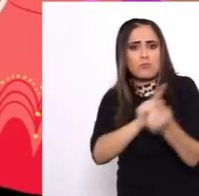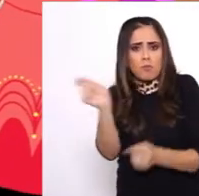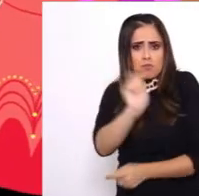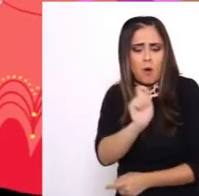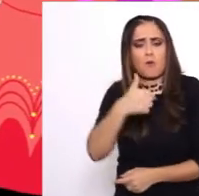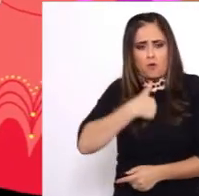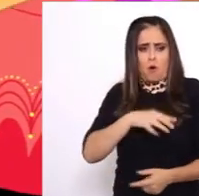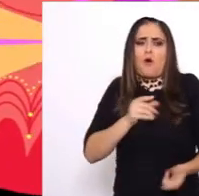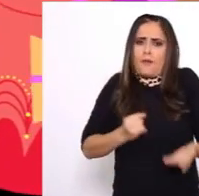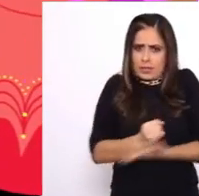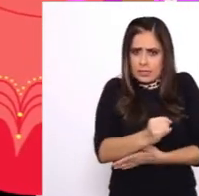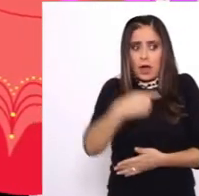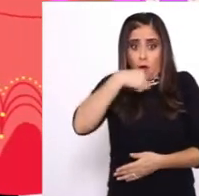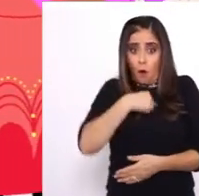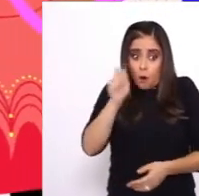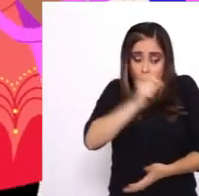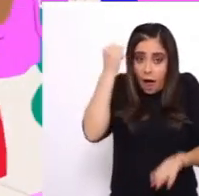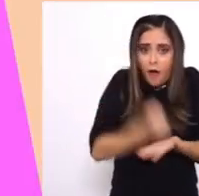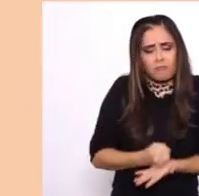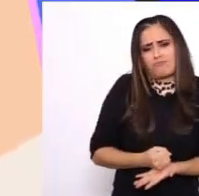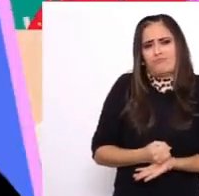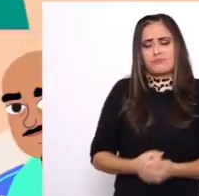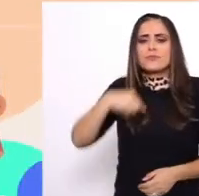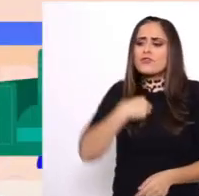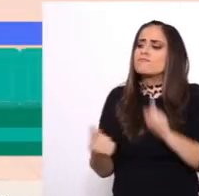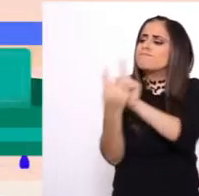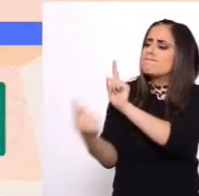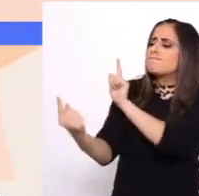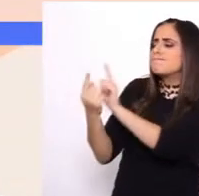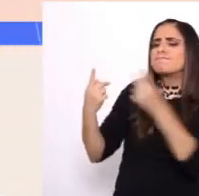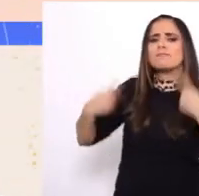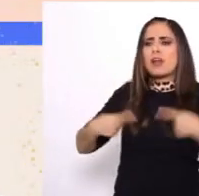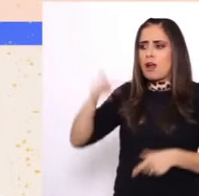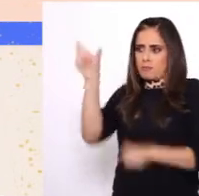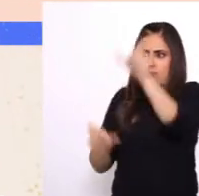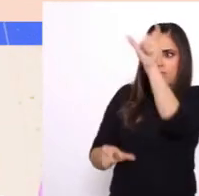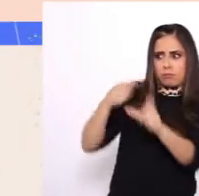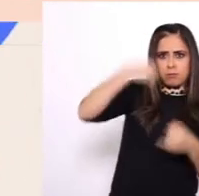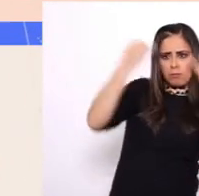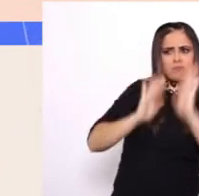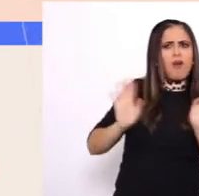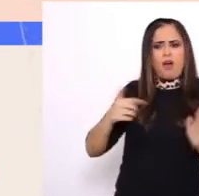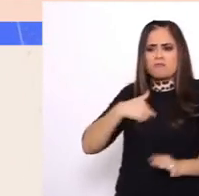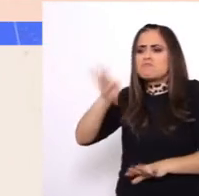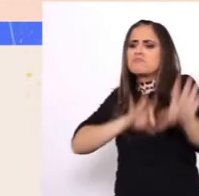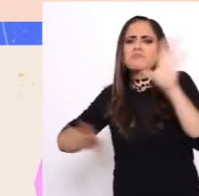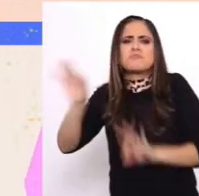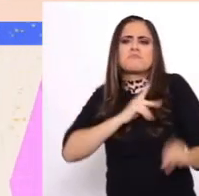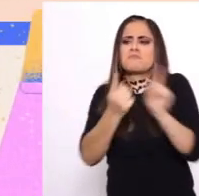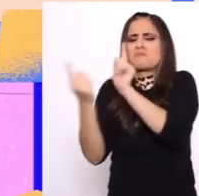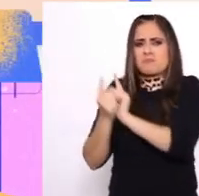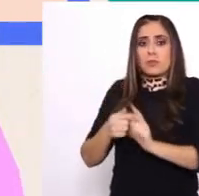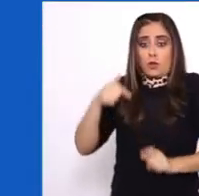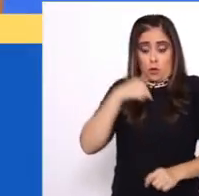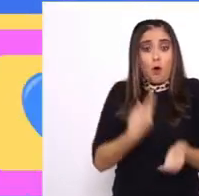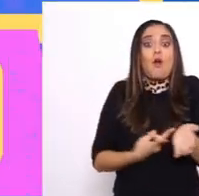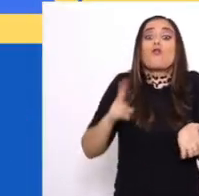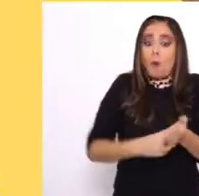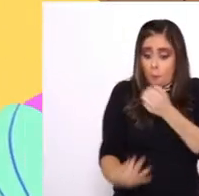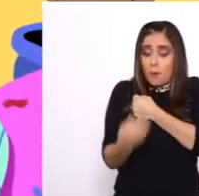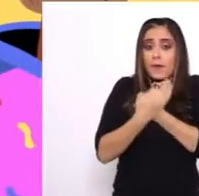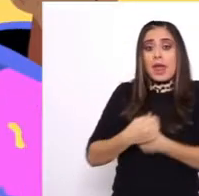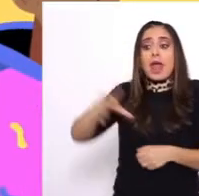relaciones afectivas. Tener novio no me define como persona. Yo decido relacionarme con las demás personas sin prejuicios ni estereotipos.